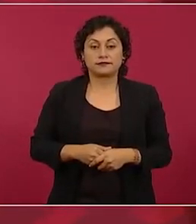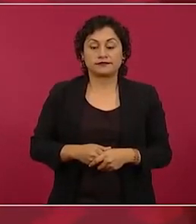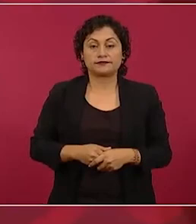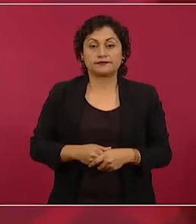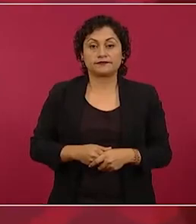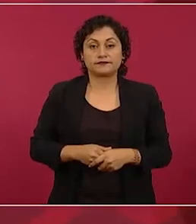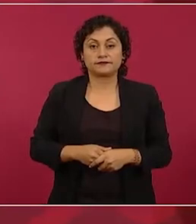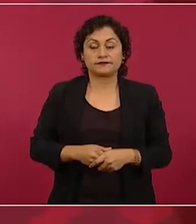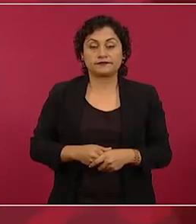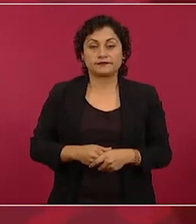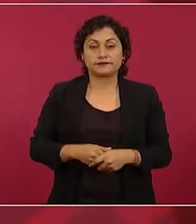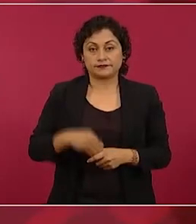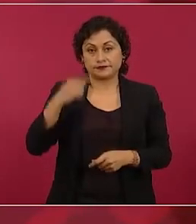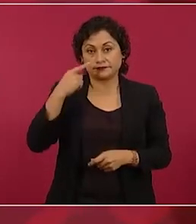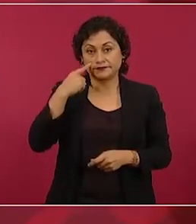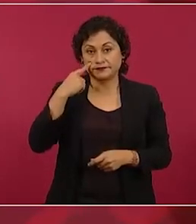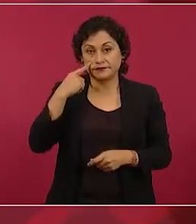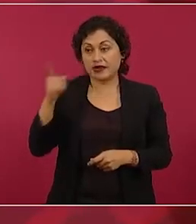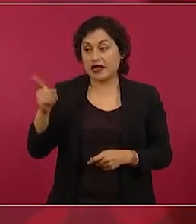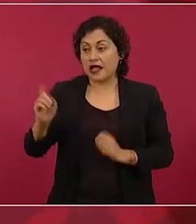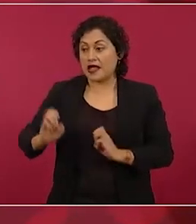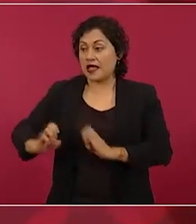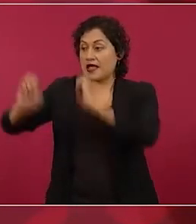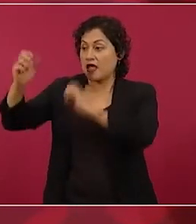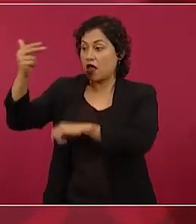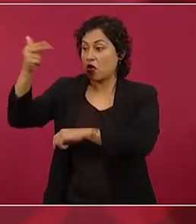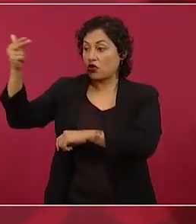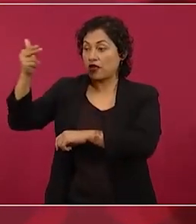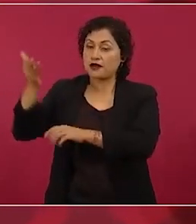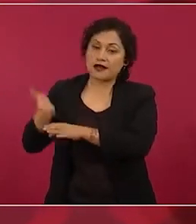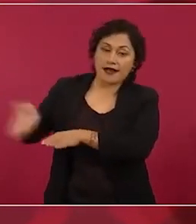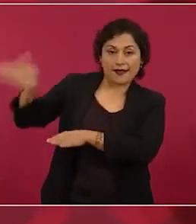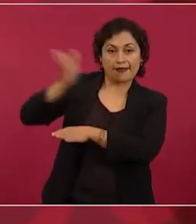de los terrenos, en la parte de atrás.